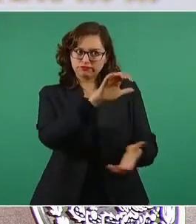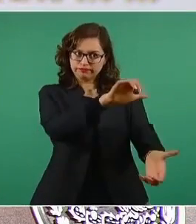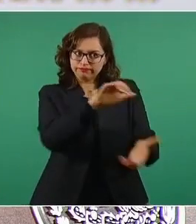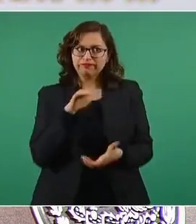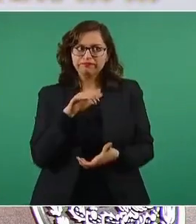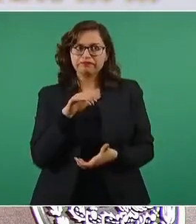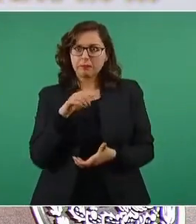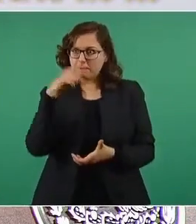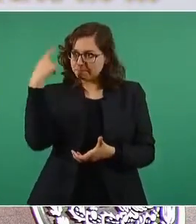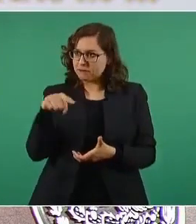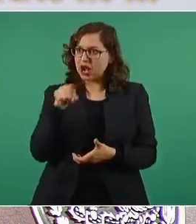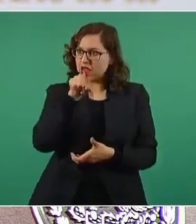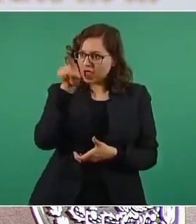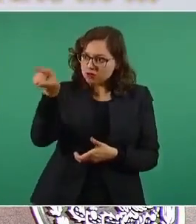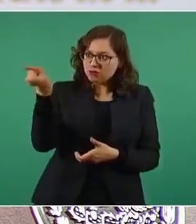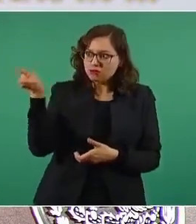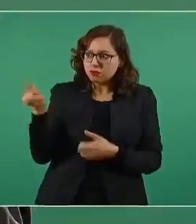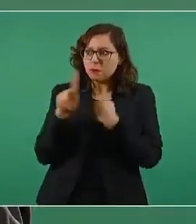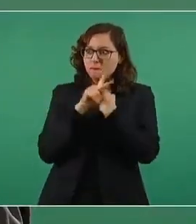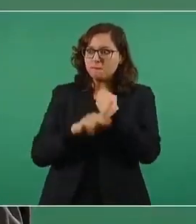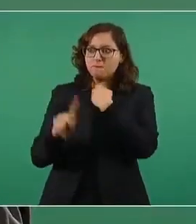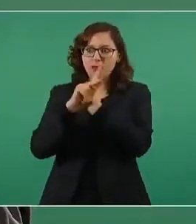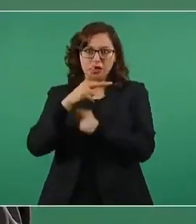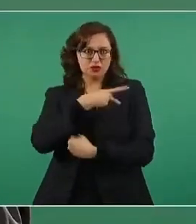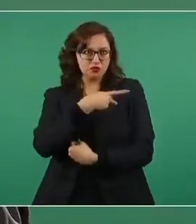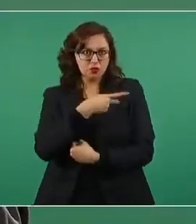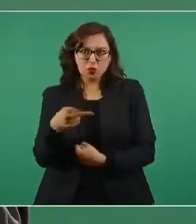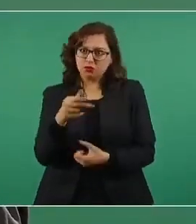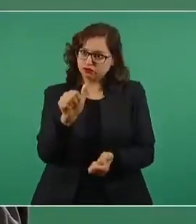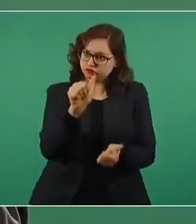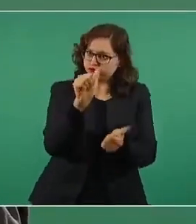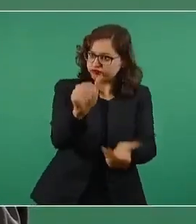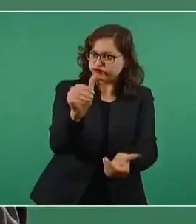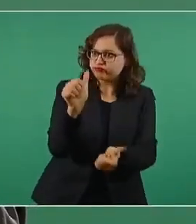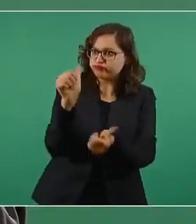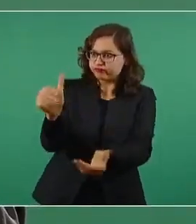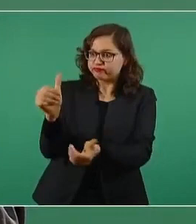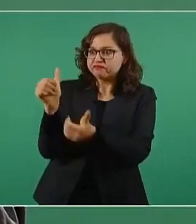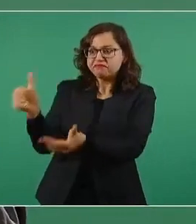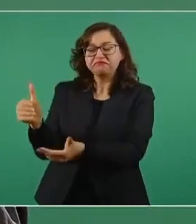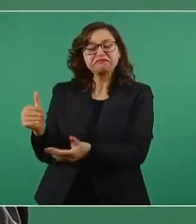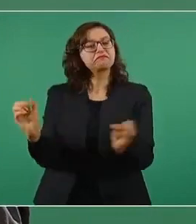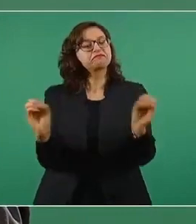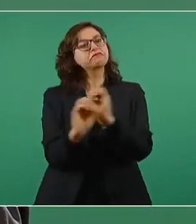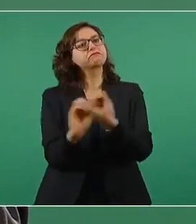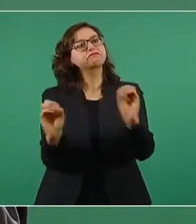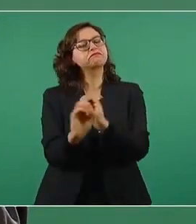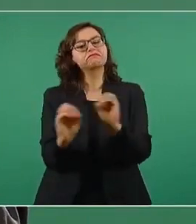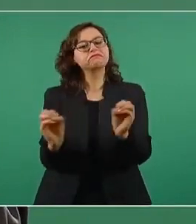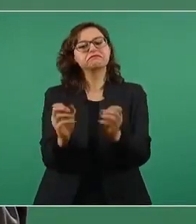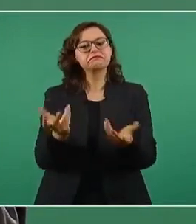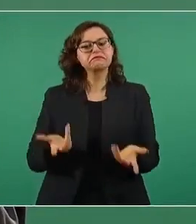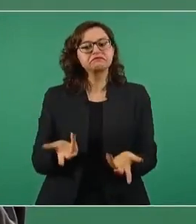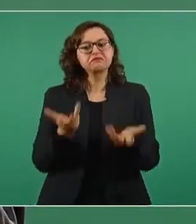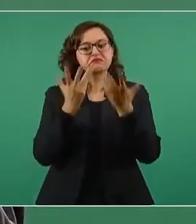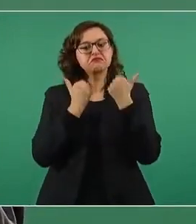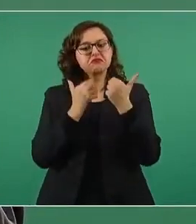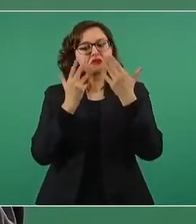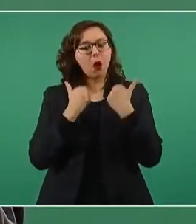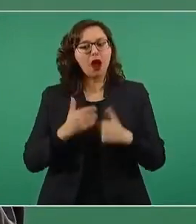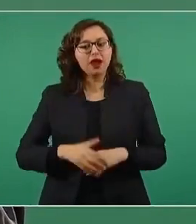de lo que producen para el abasto de países pobres.